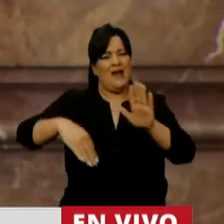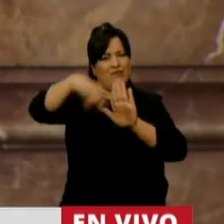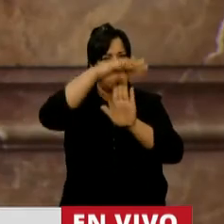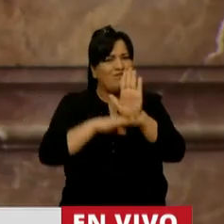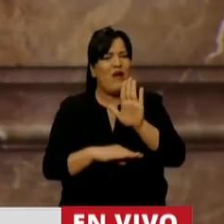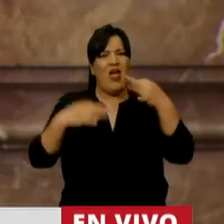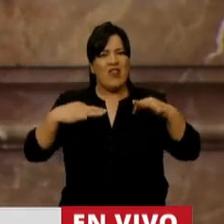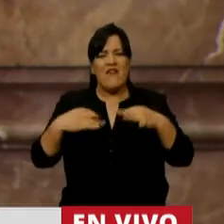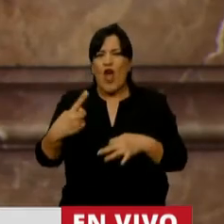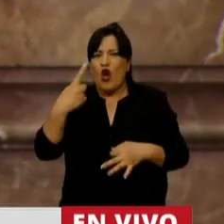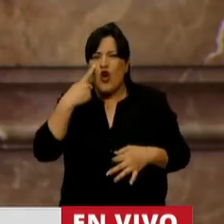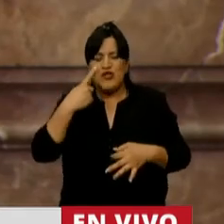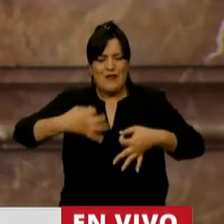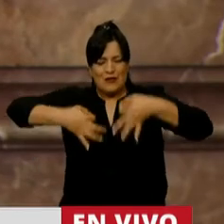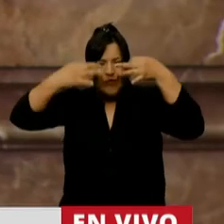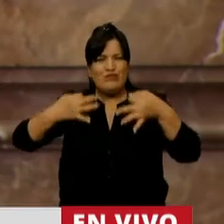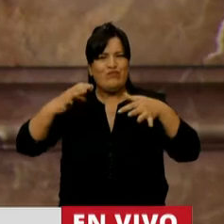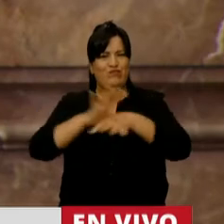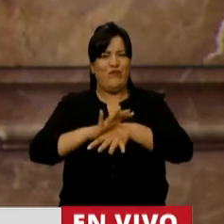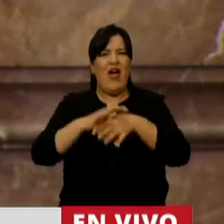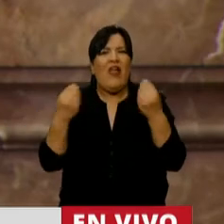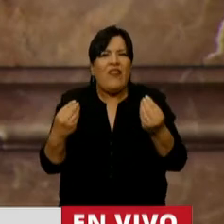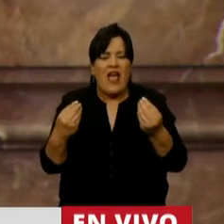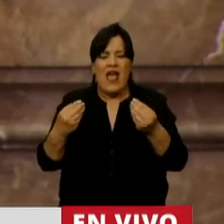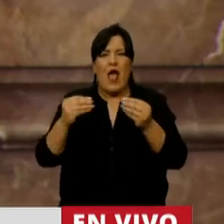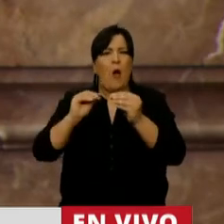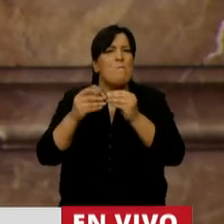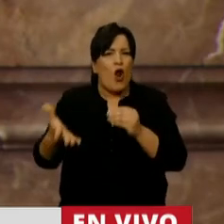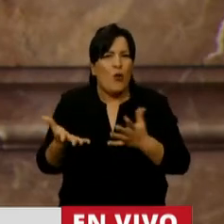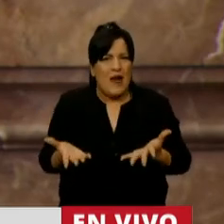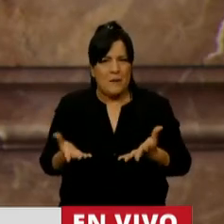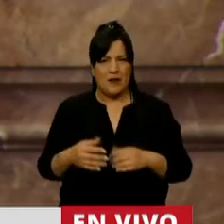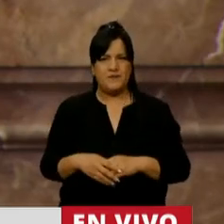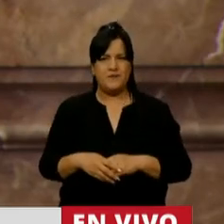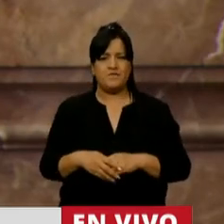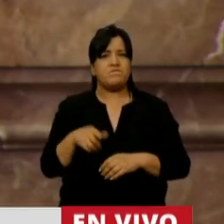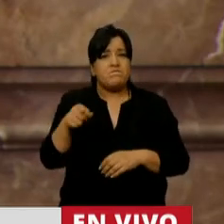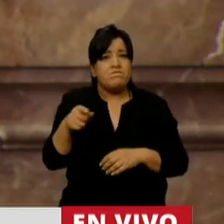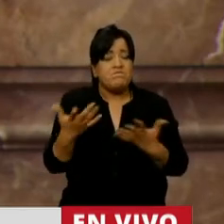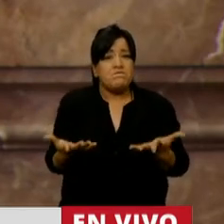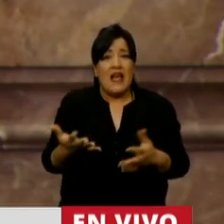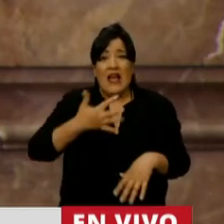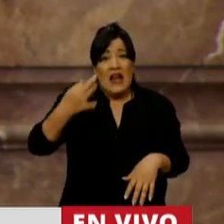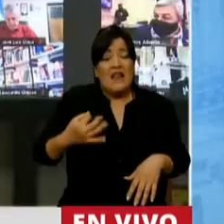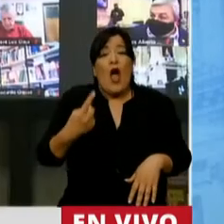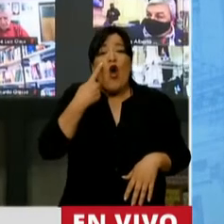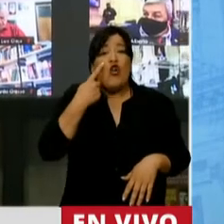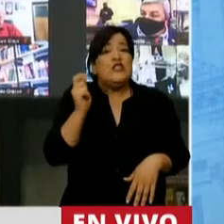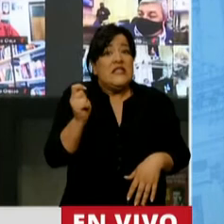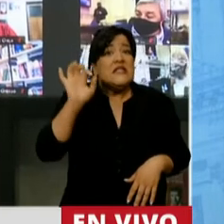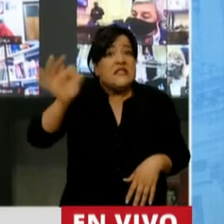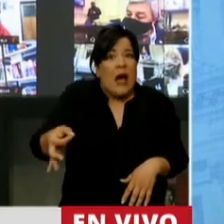integre el conocimiento puntual de la problemática, que ese conocimiento lo tienen los